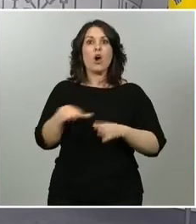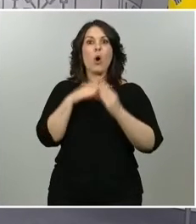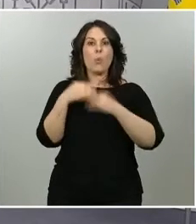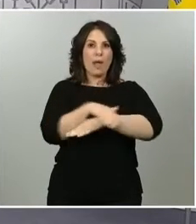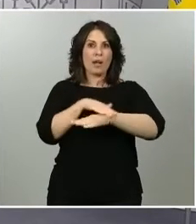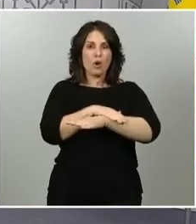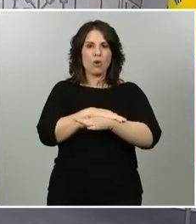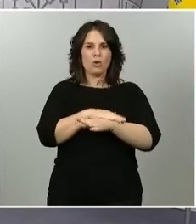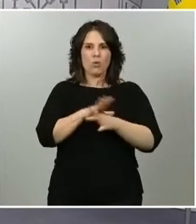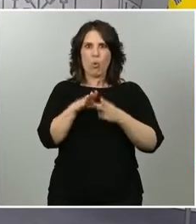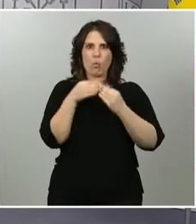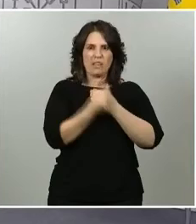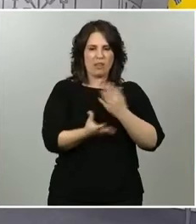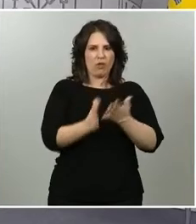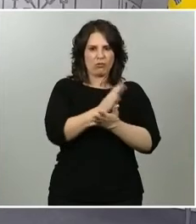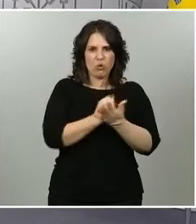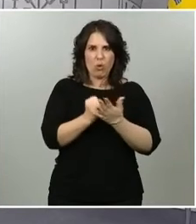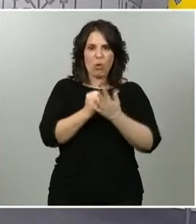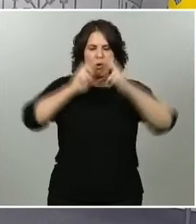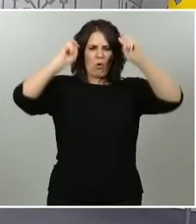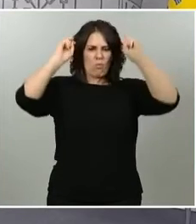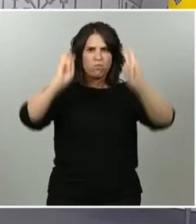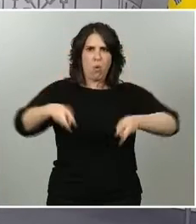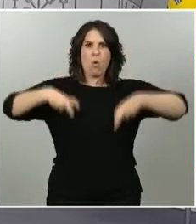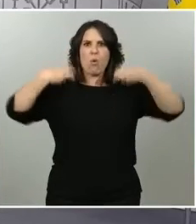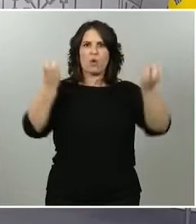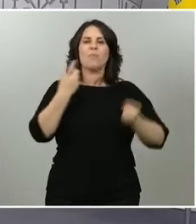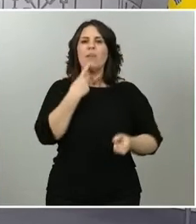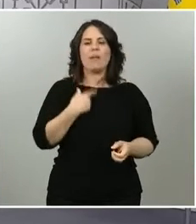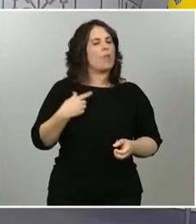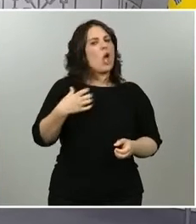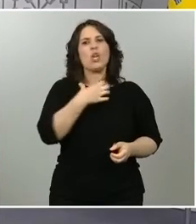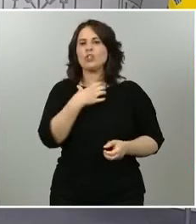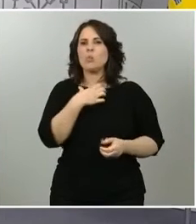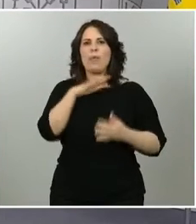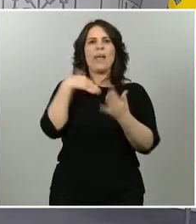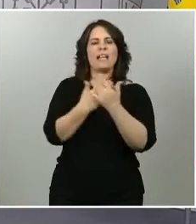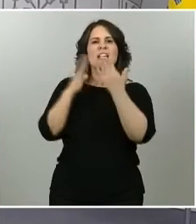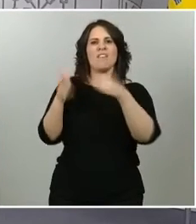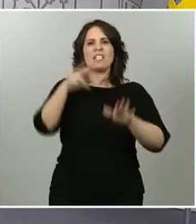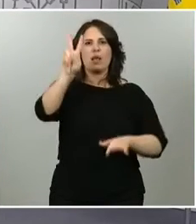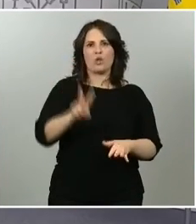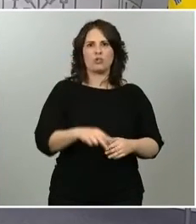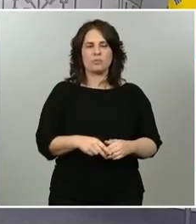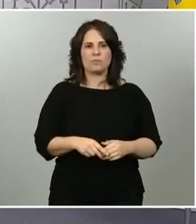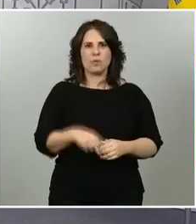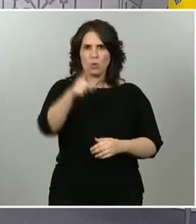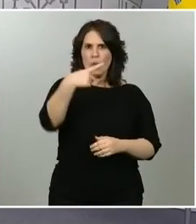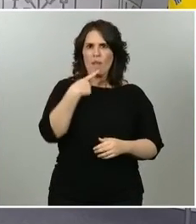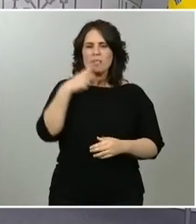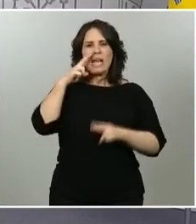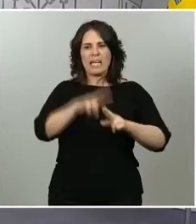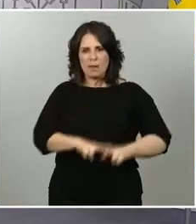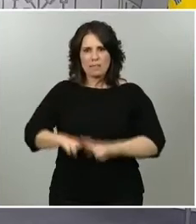se ha medido el plan de desescalada. Dice que no se podía ir a segunda residencia hasta la fase 2. Dicen ustedes que lo han revisado con los expertos.